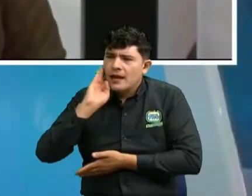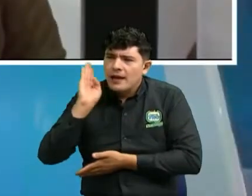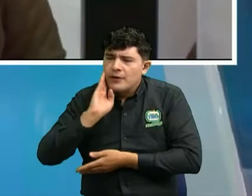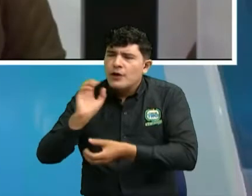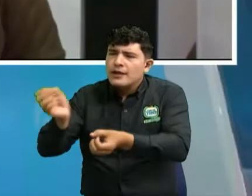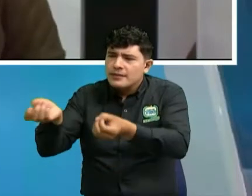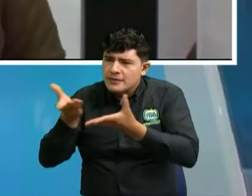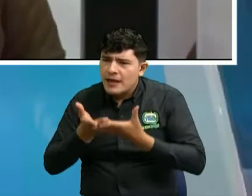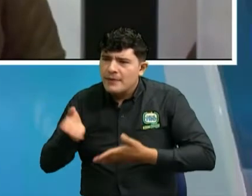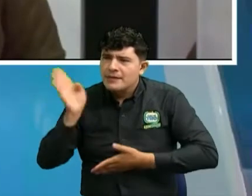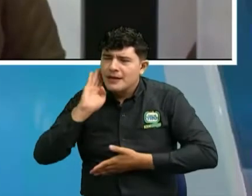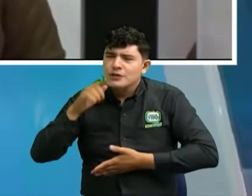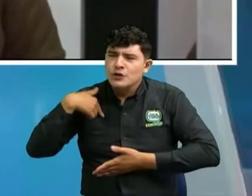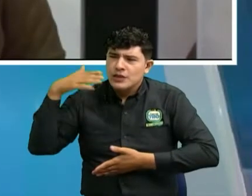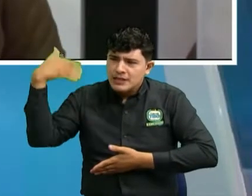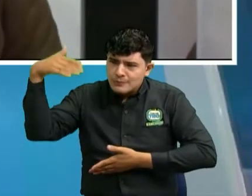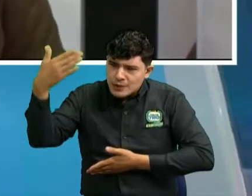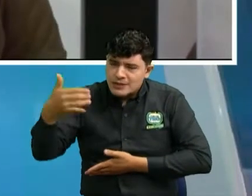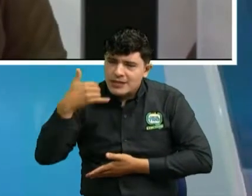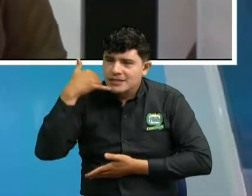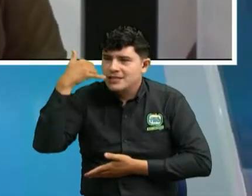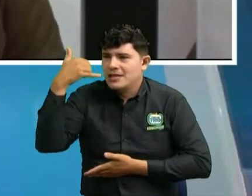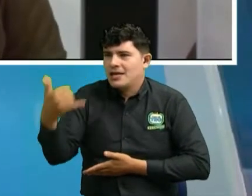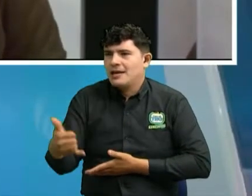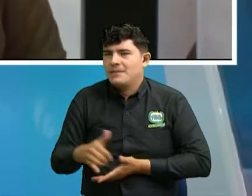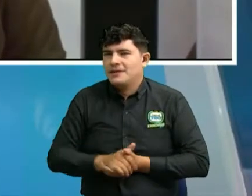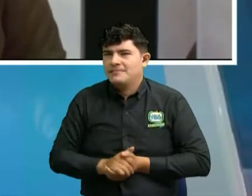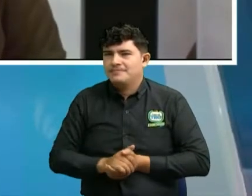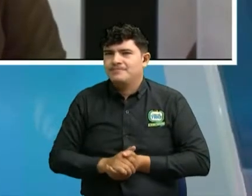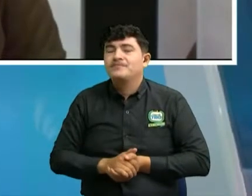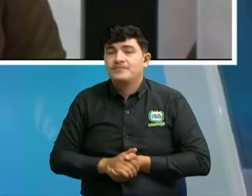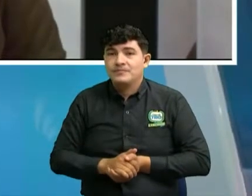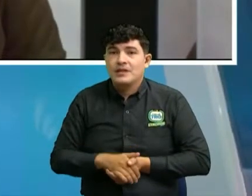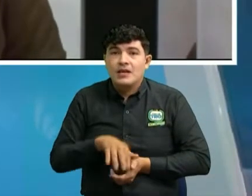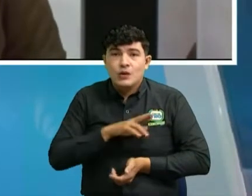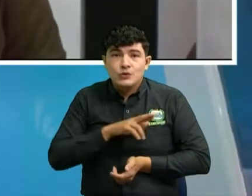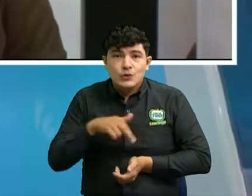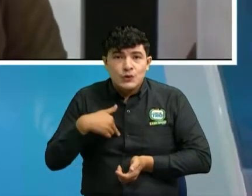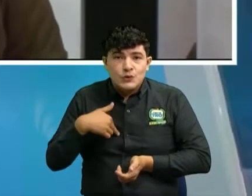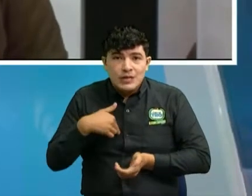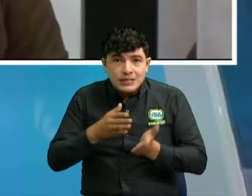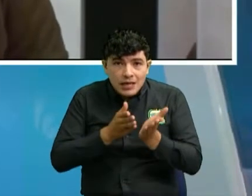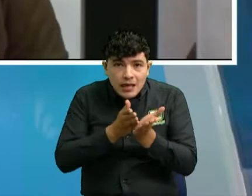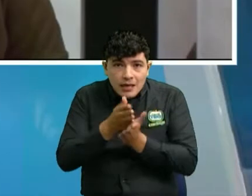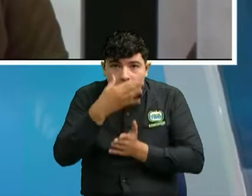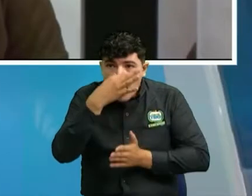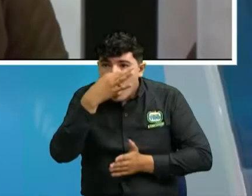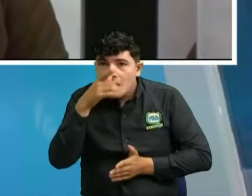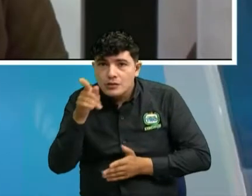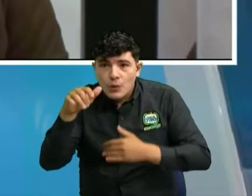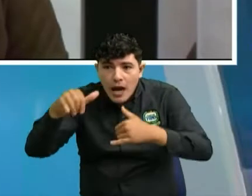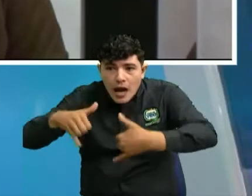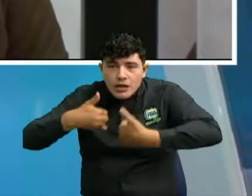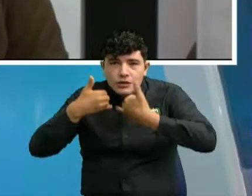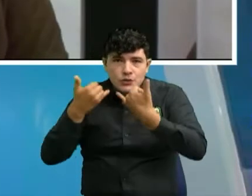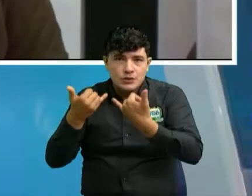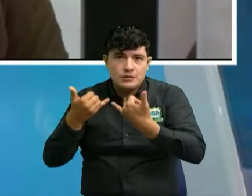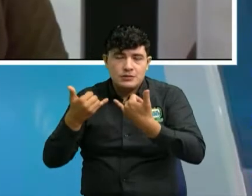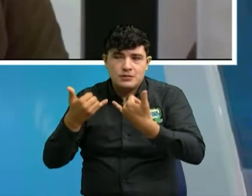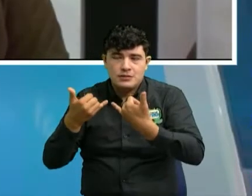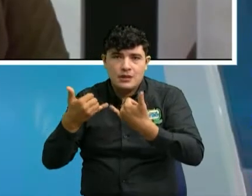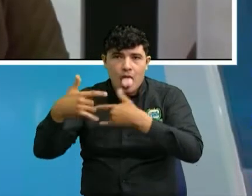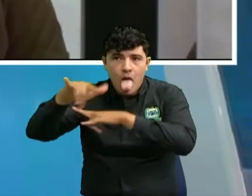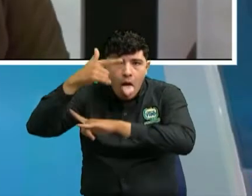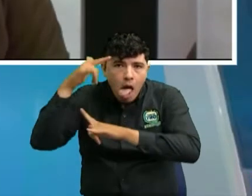teléfono y yo le devuelvo la llamada porque no podemos seguir cayendo en este tipo de estafas y de delitos que